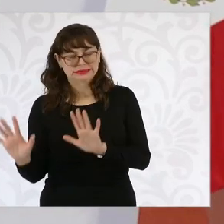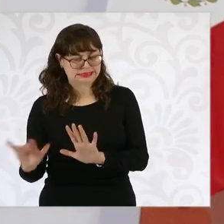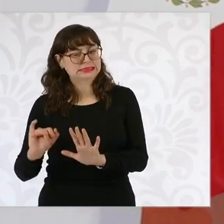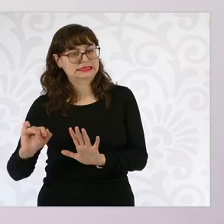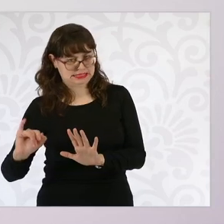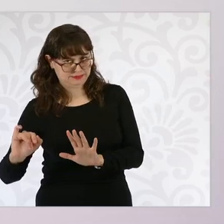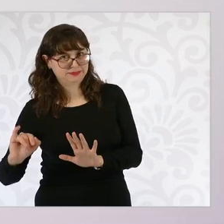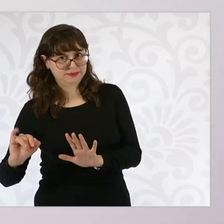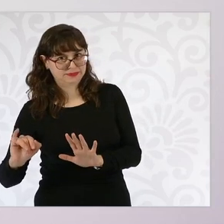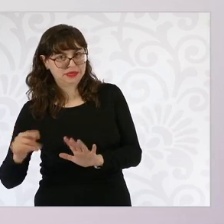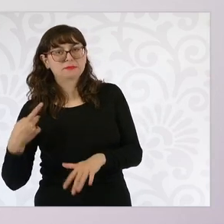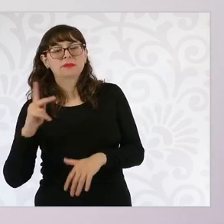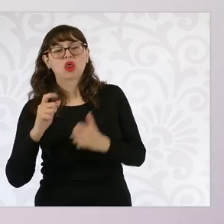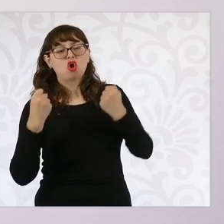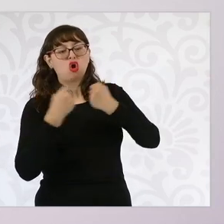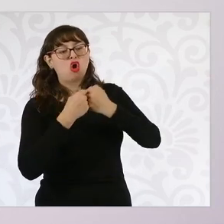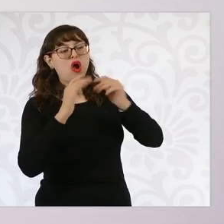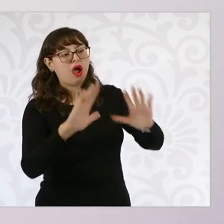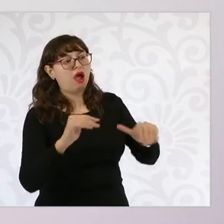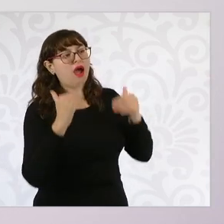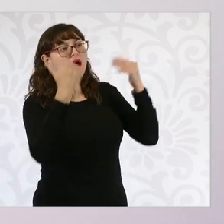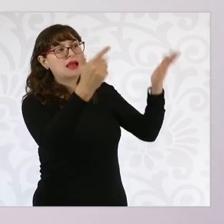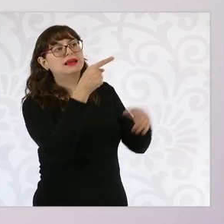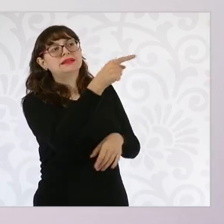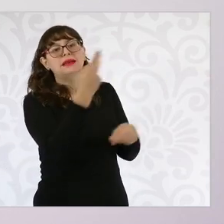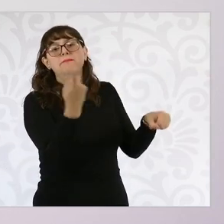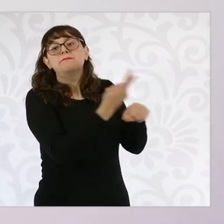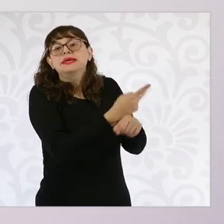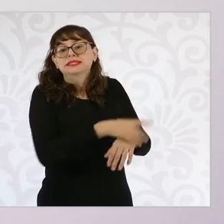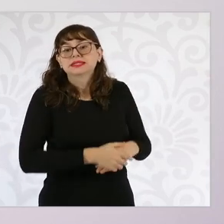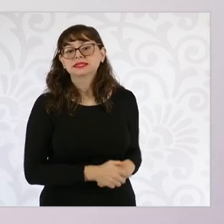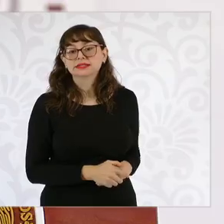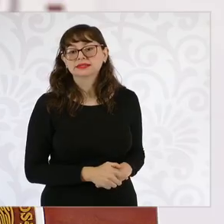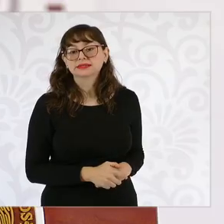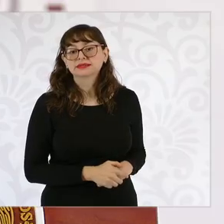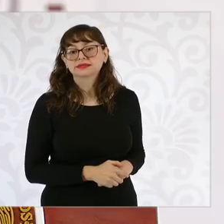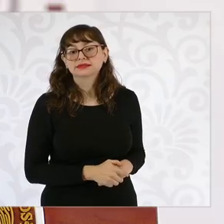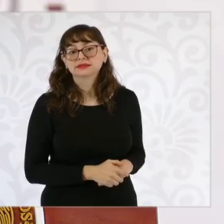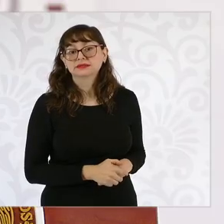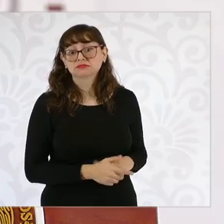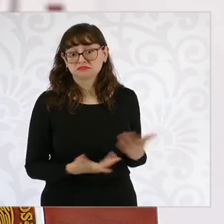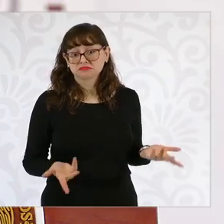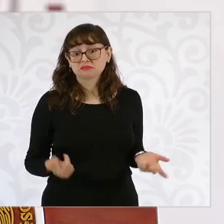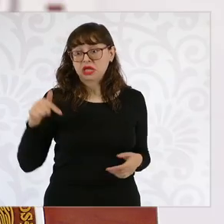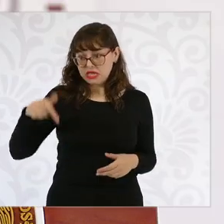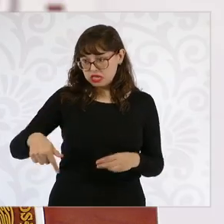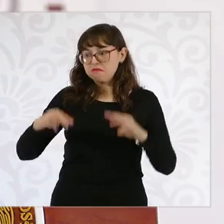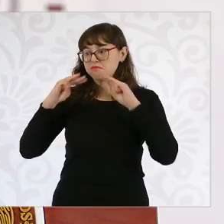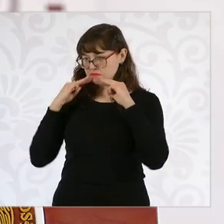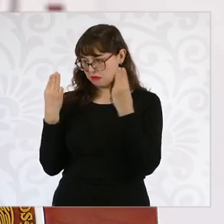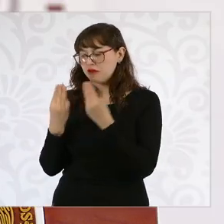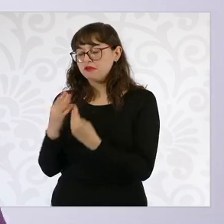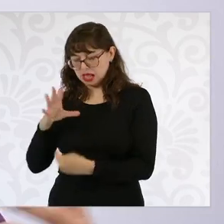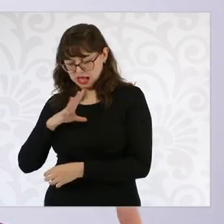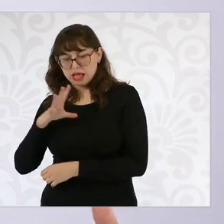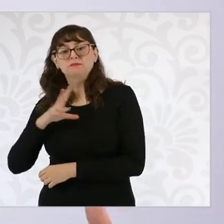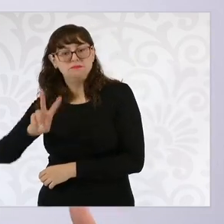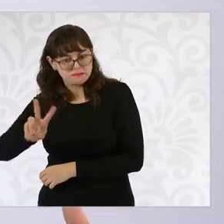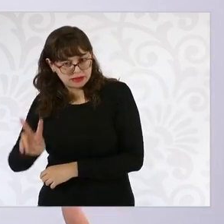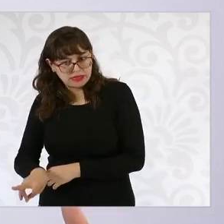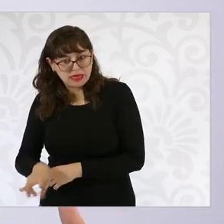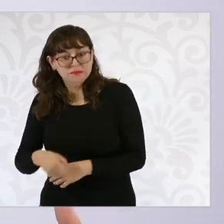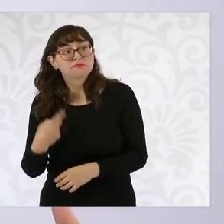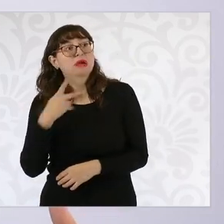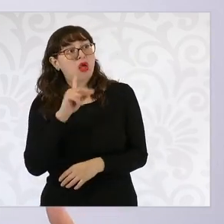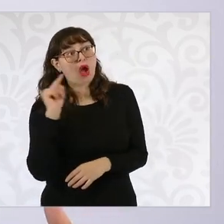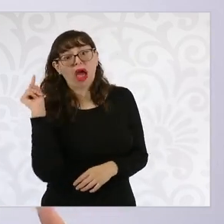aquí hay delincuencia organizada, hay una estrategia, pero ¿qué pasa del otro lado de